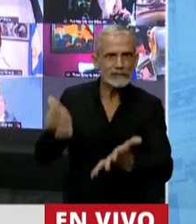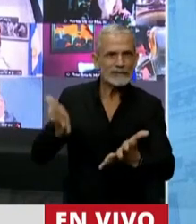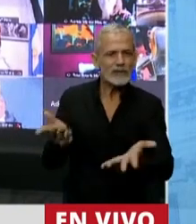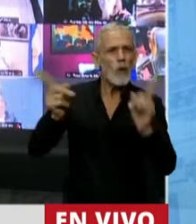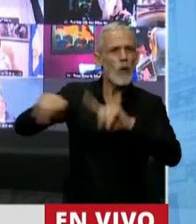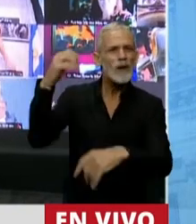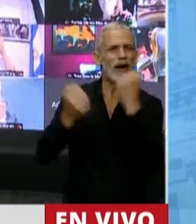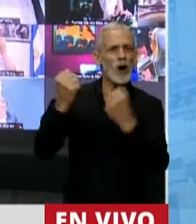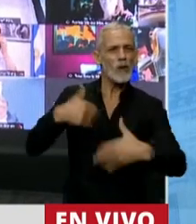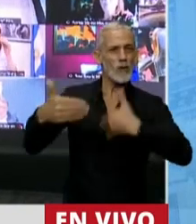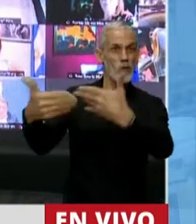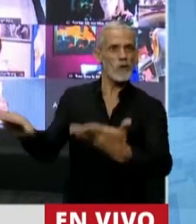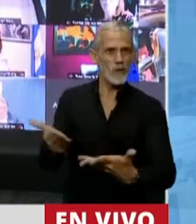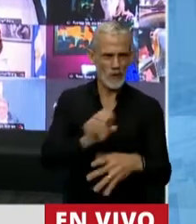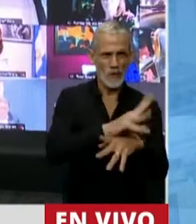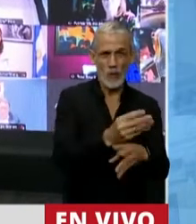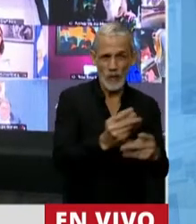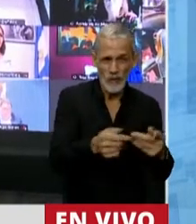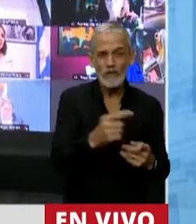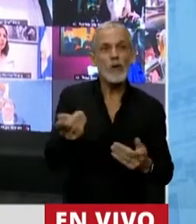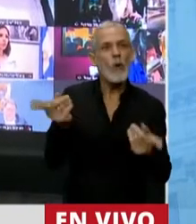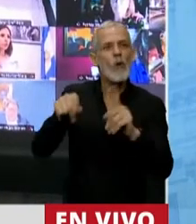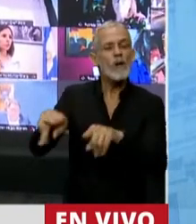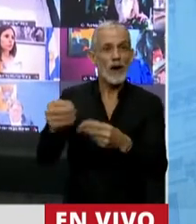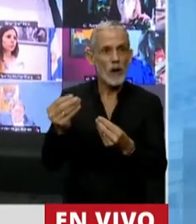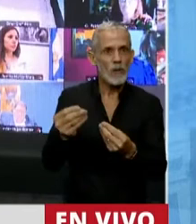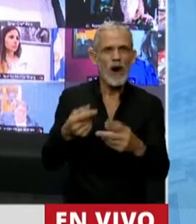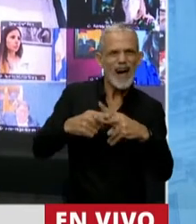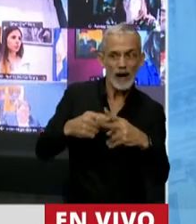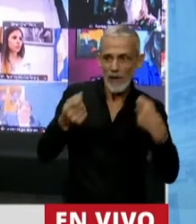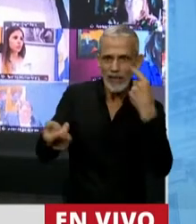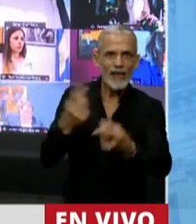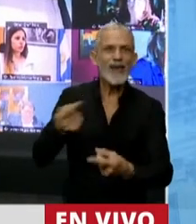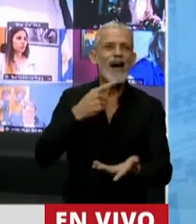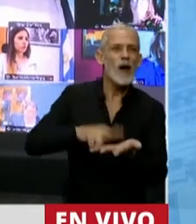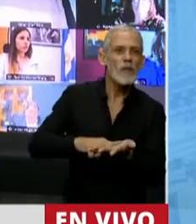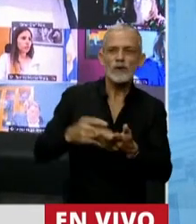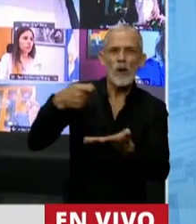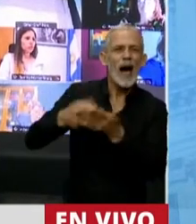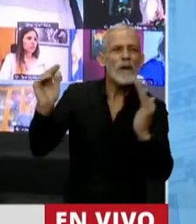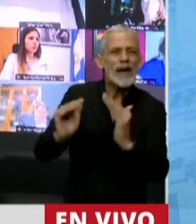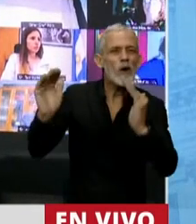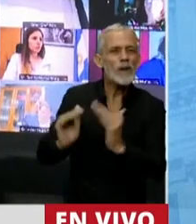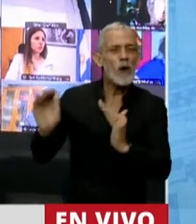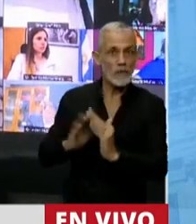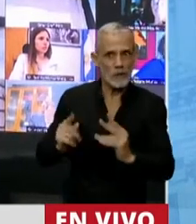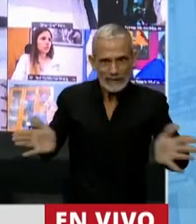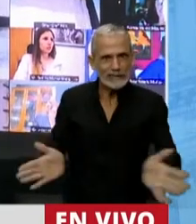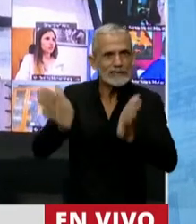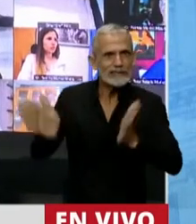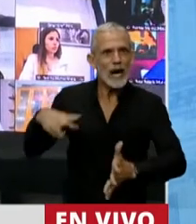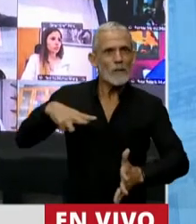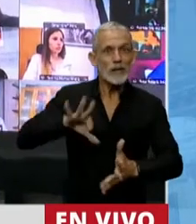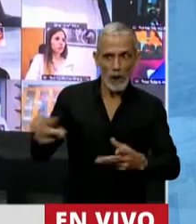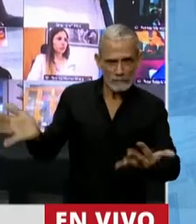la reactivación de esta crisis post-pandemia. Se promueven herramientas fiscales y monetarias que incentiven el sector privado